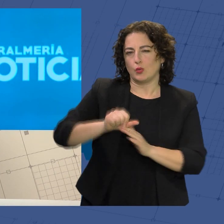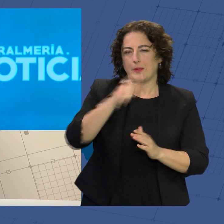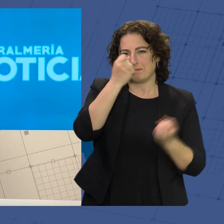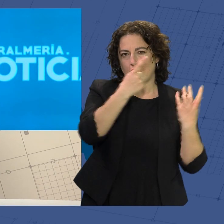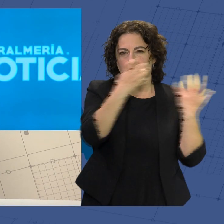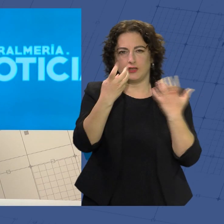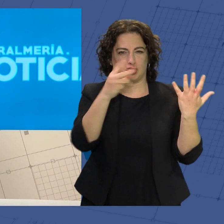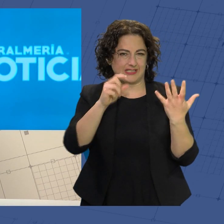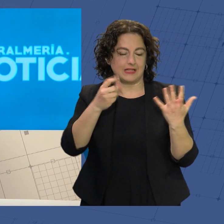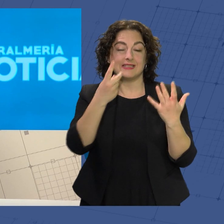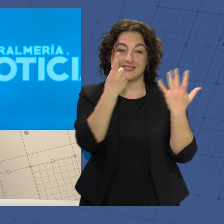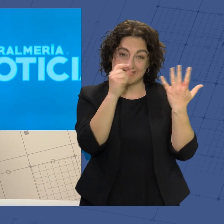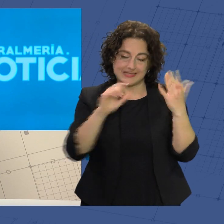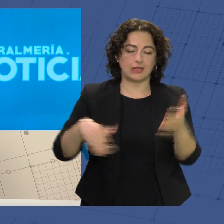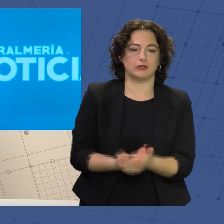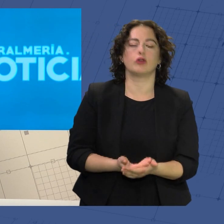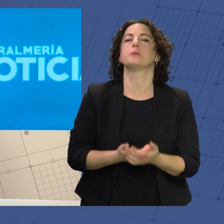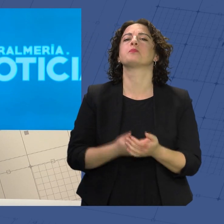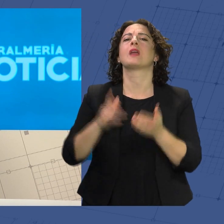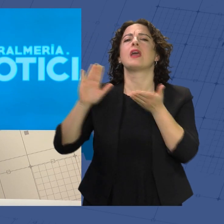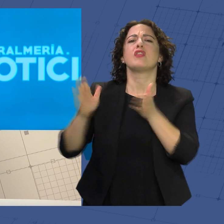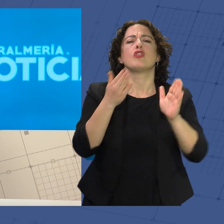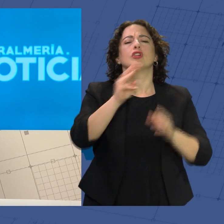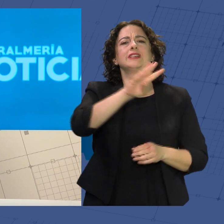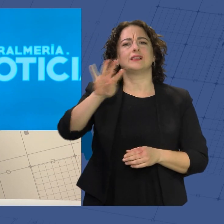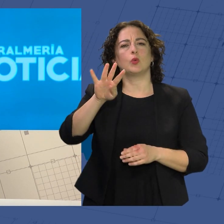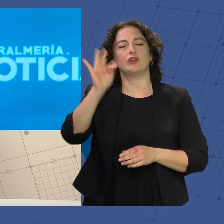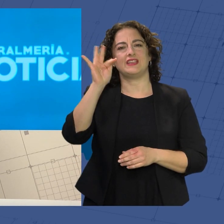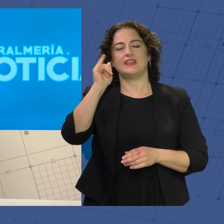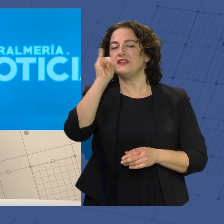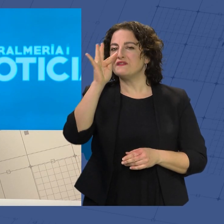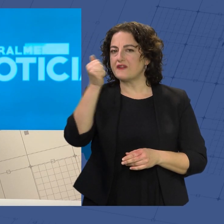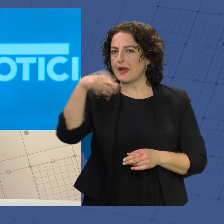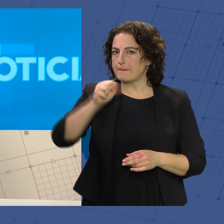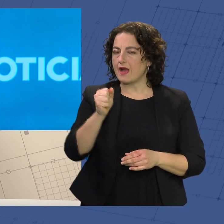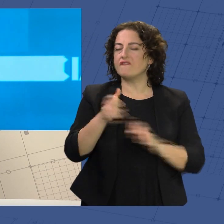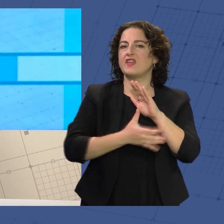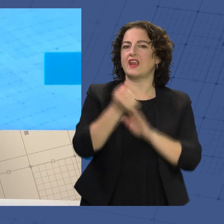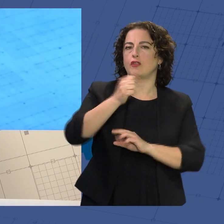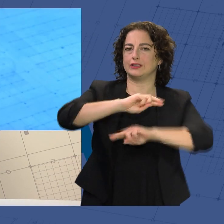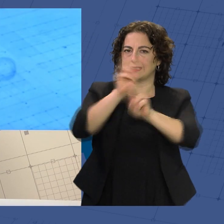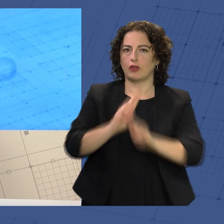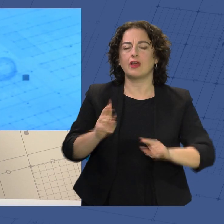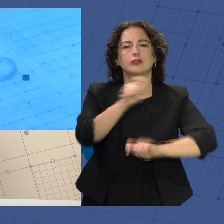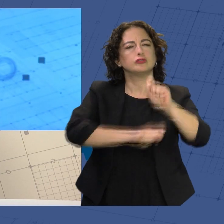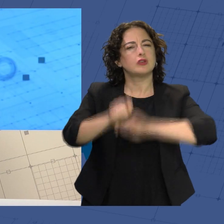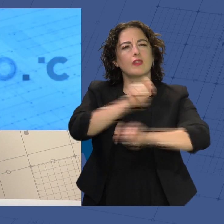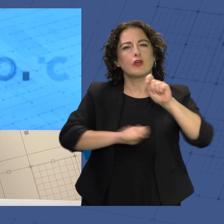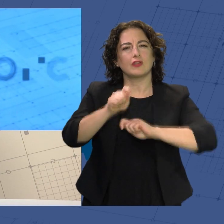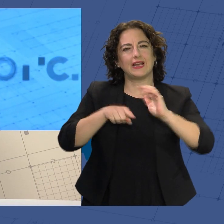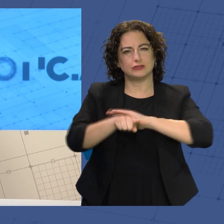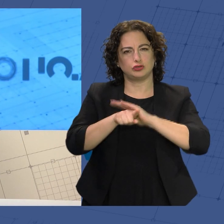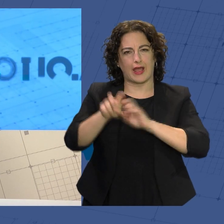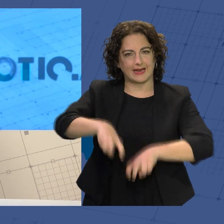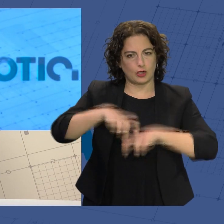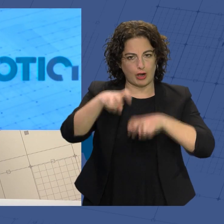Y otra buena noticia, la edición número 34 de IFAMA, la Federación Internacional de Asociaciones de Gestión Agrícola,